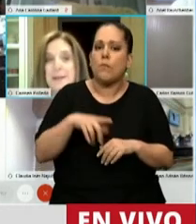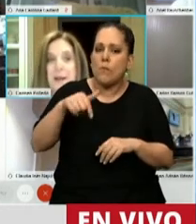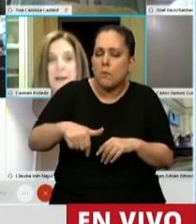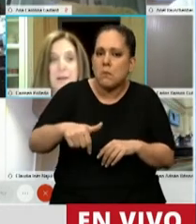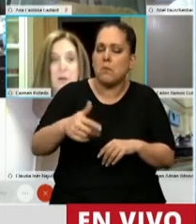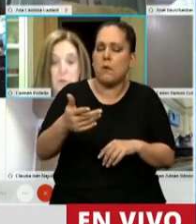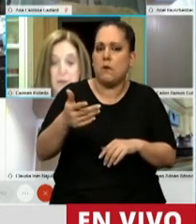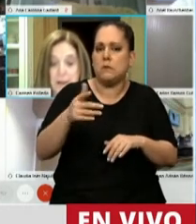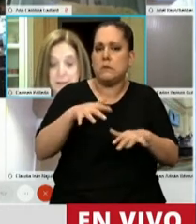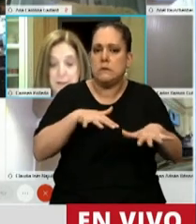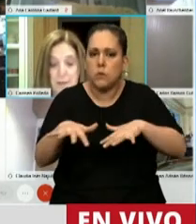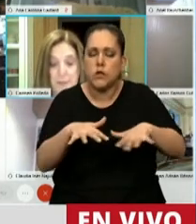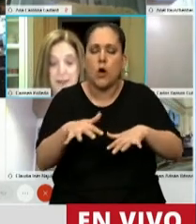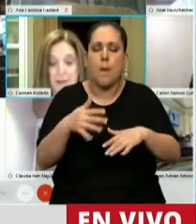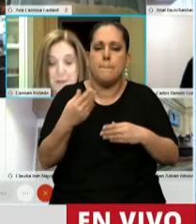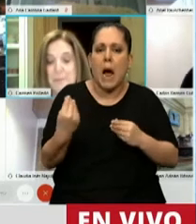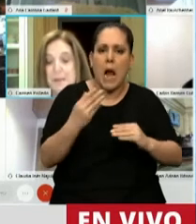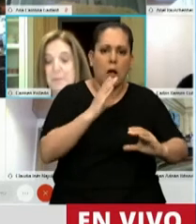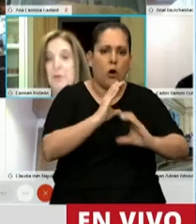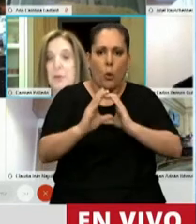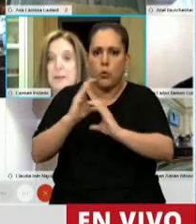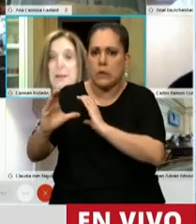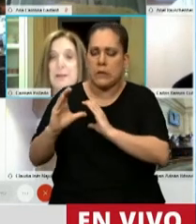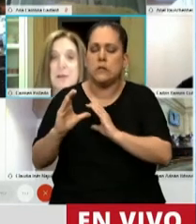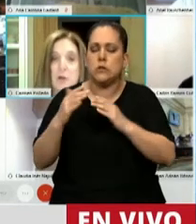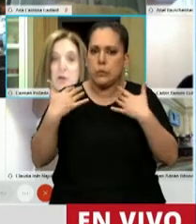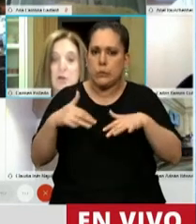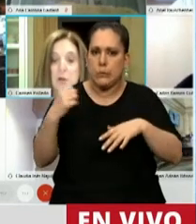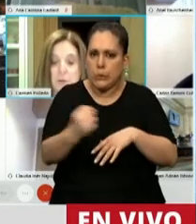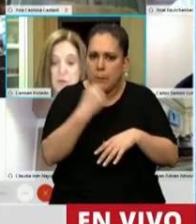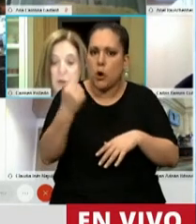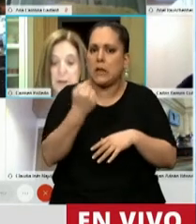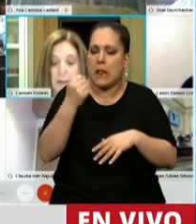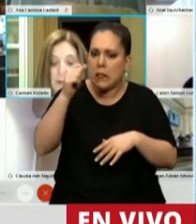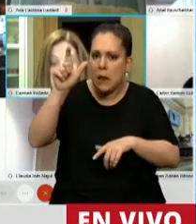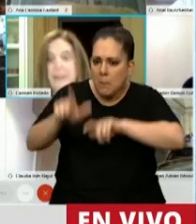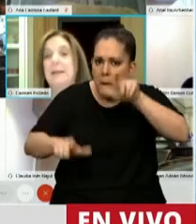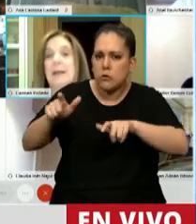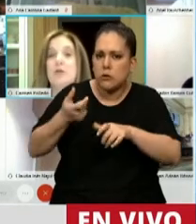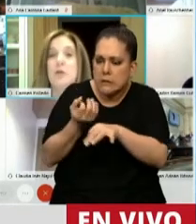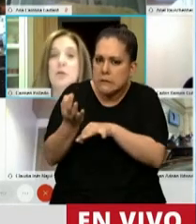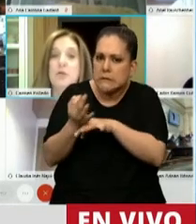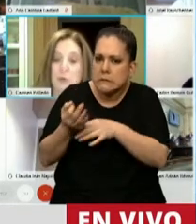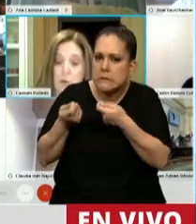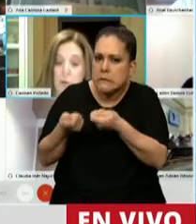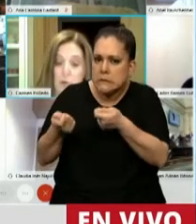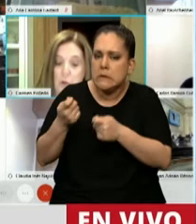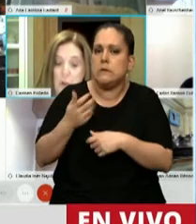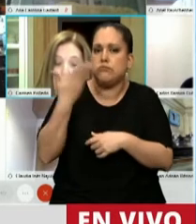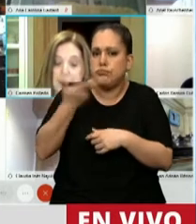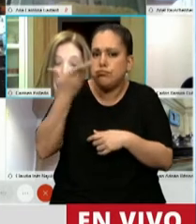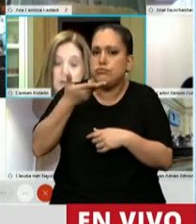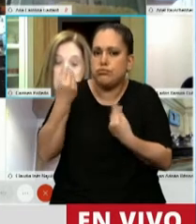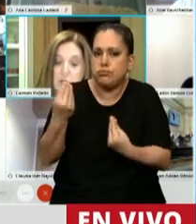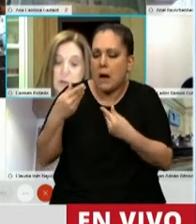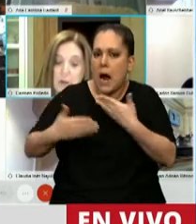la capacidad de comunicarse es cada vez más importante para el desarrollo de la persona y la interacción con su entorno.